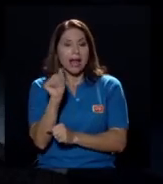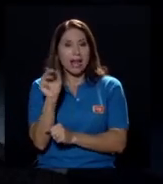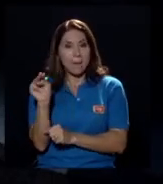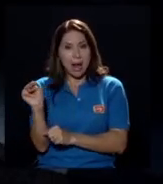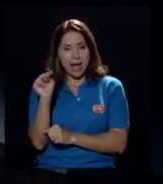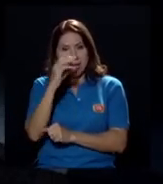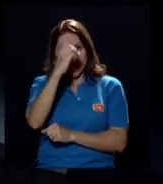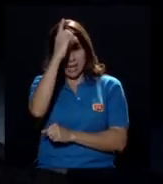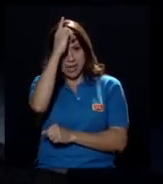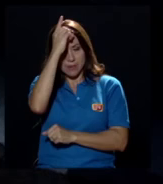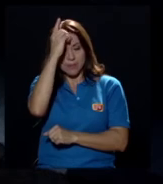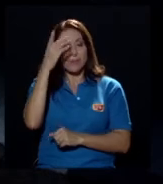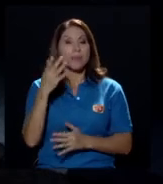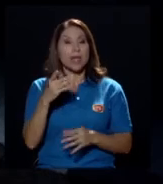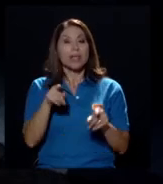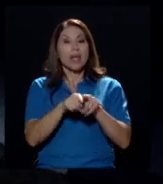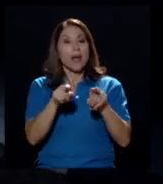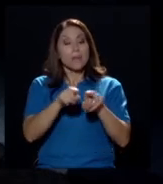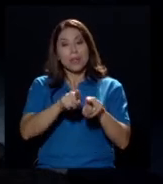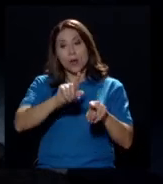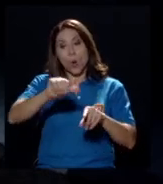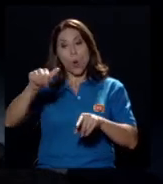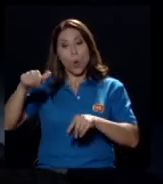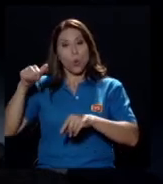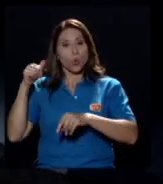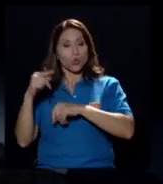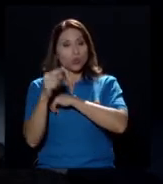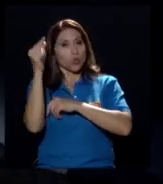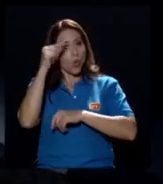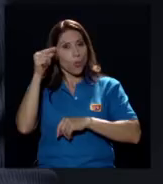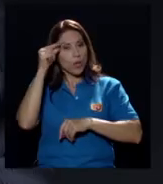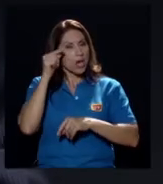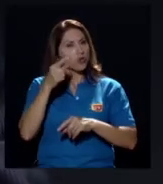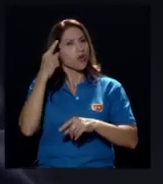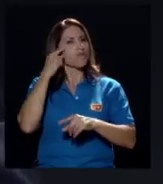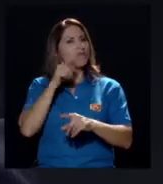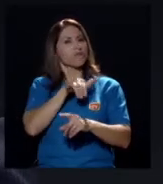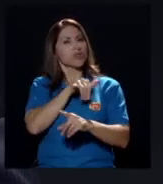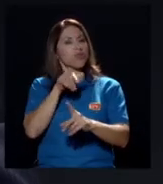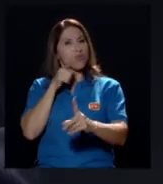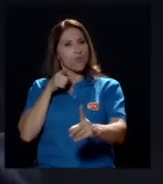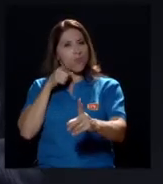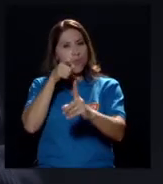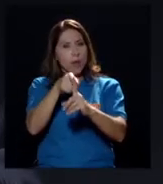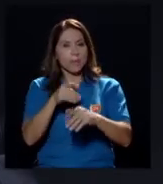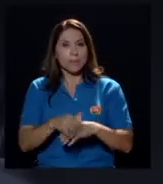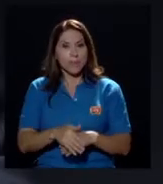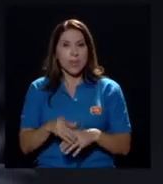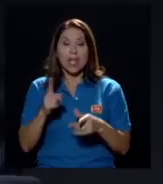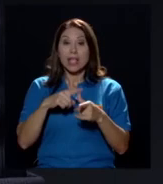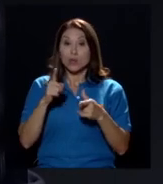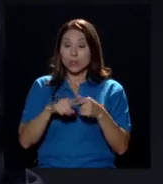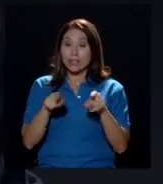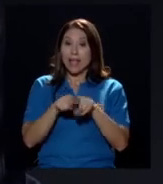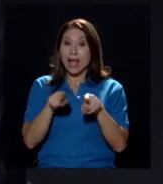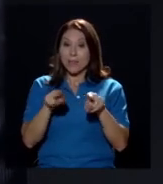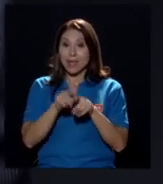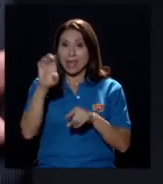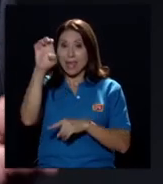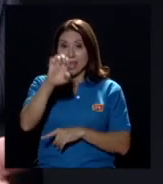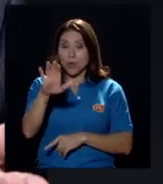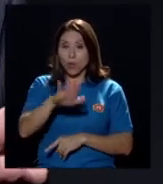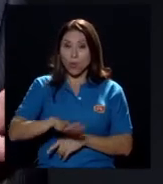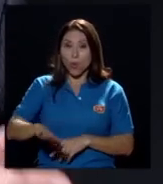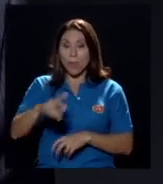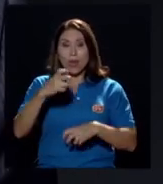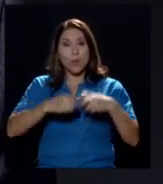gobiernos que están en la misma dirección lógicamente tenemos en Europa también el problema